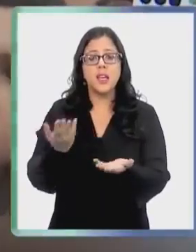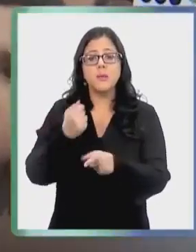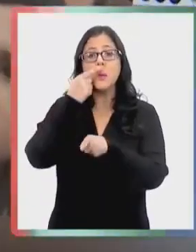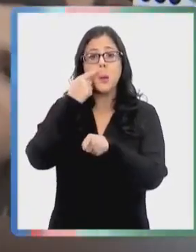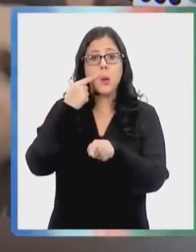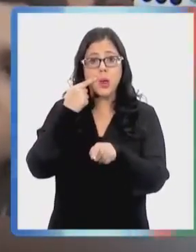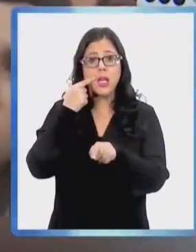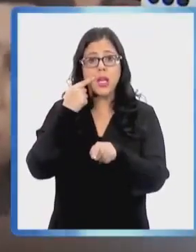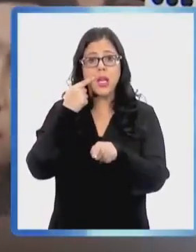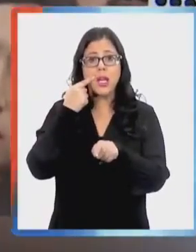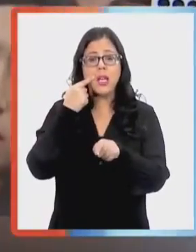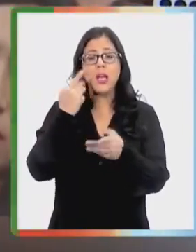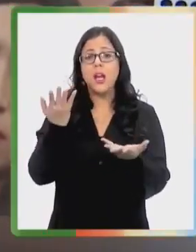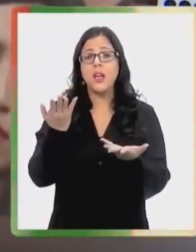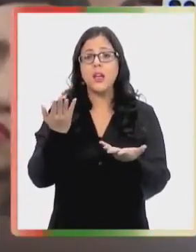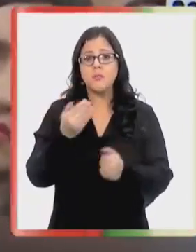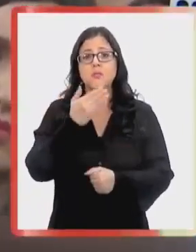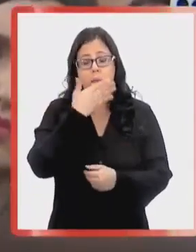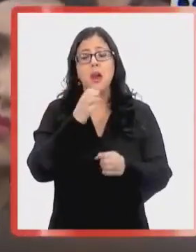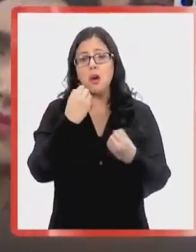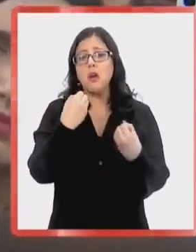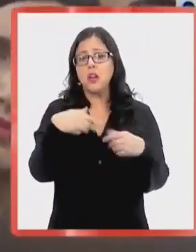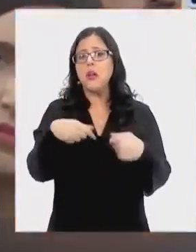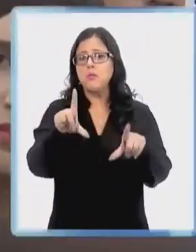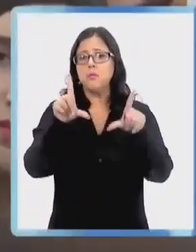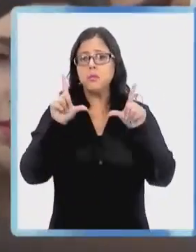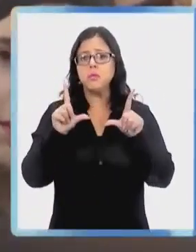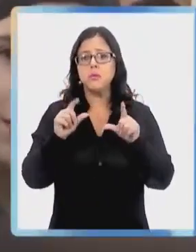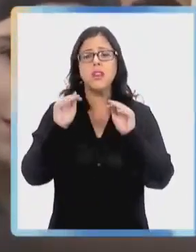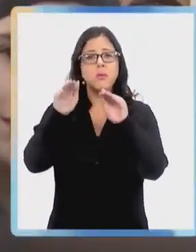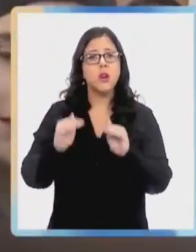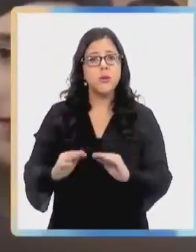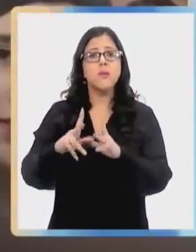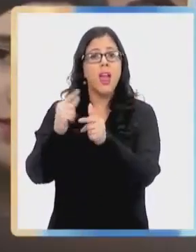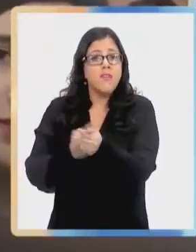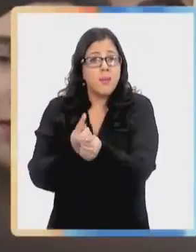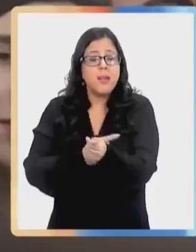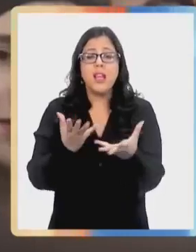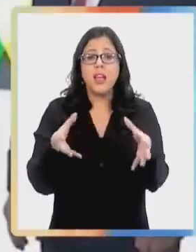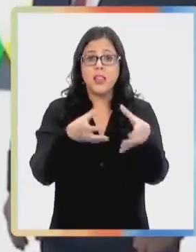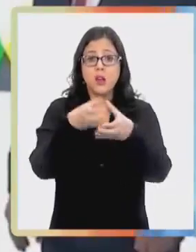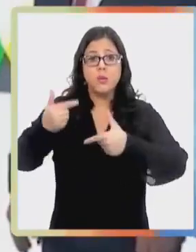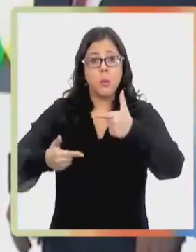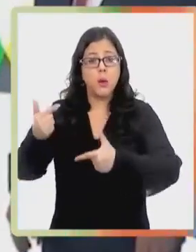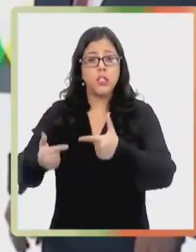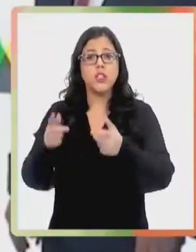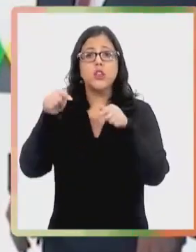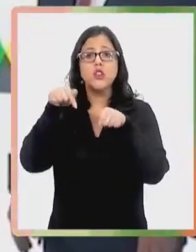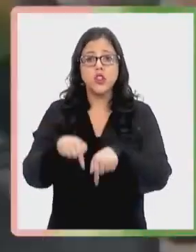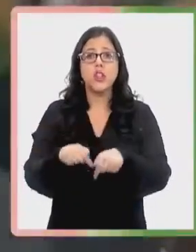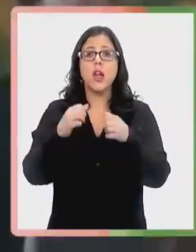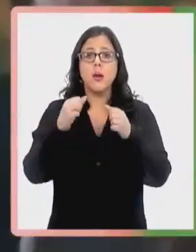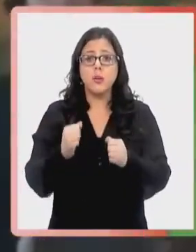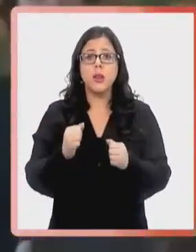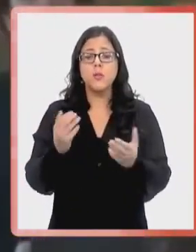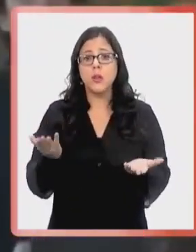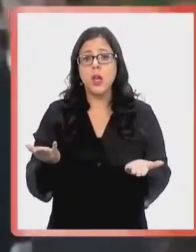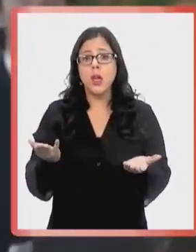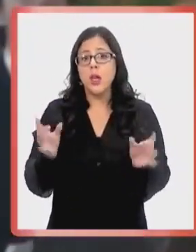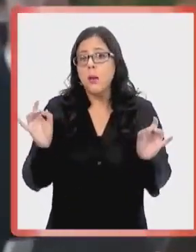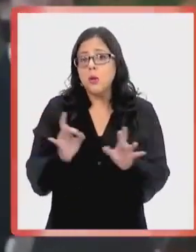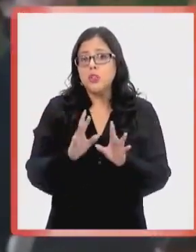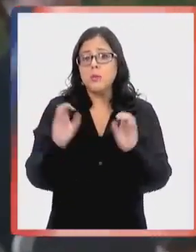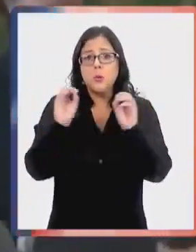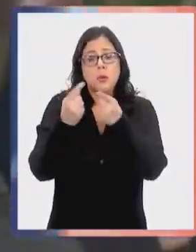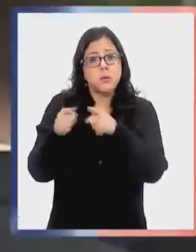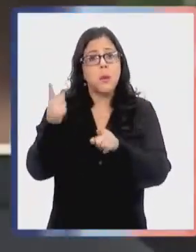la mejor impresión. Creo que somos de la misma familia política y hoy día podemos tener matices en torno a esto, pero